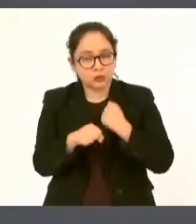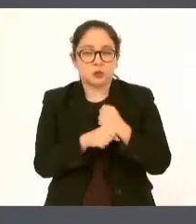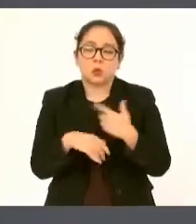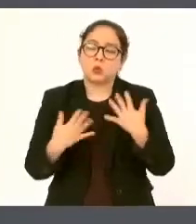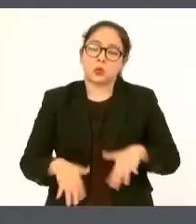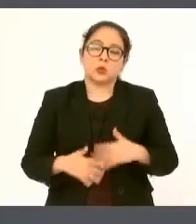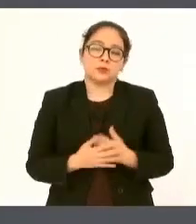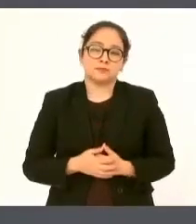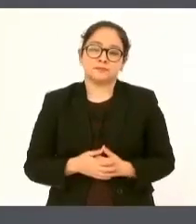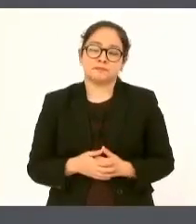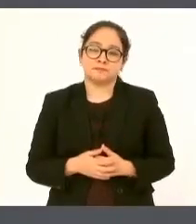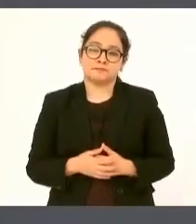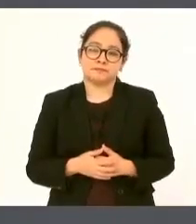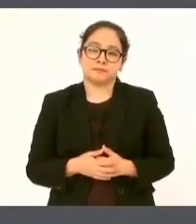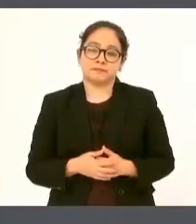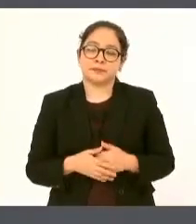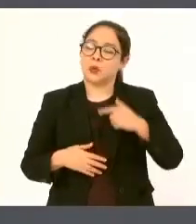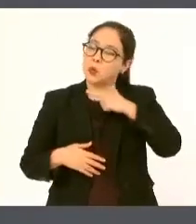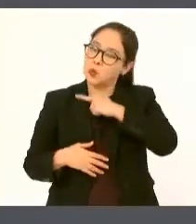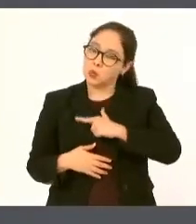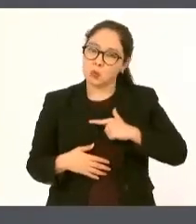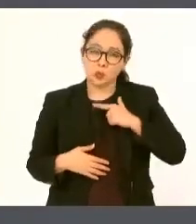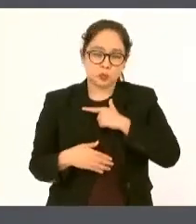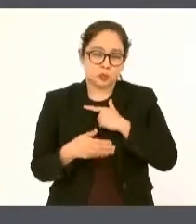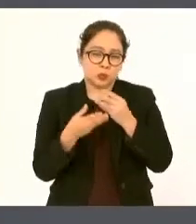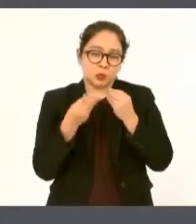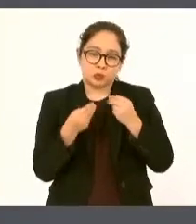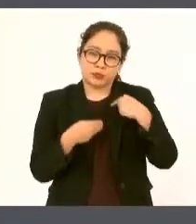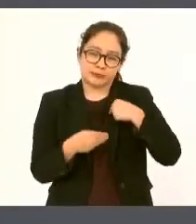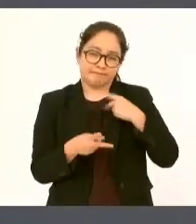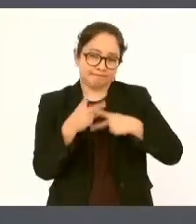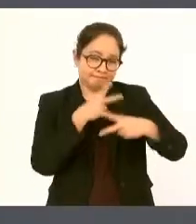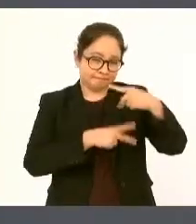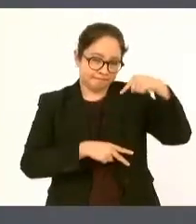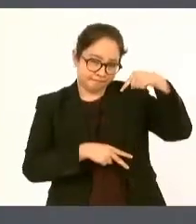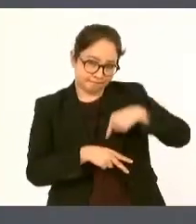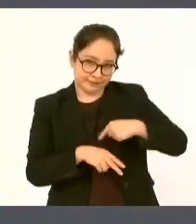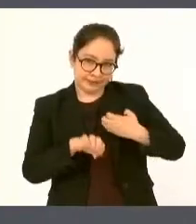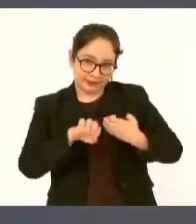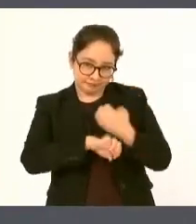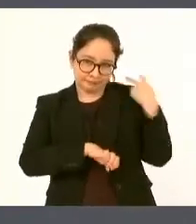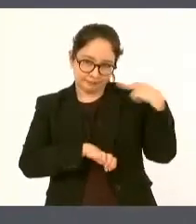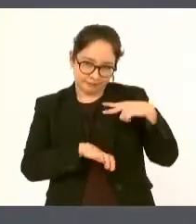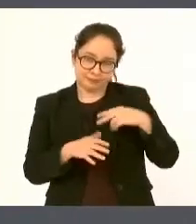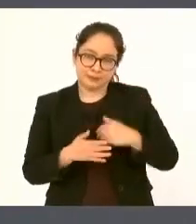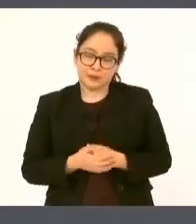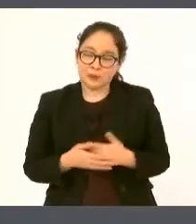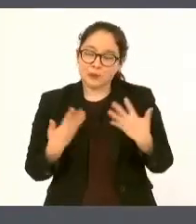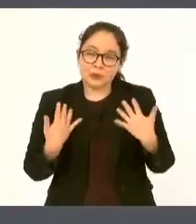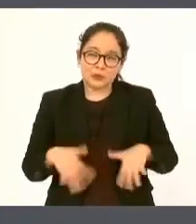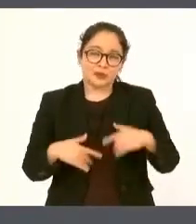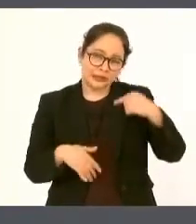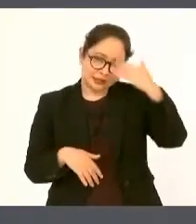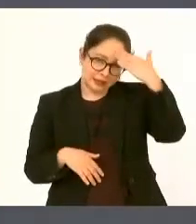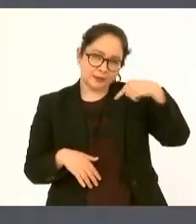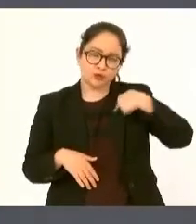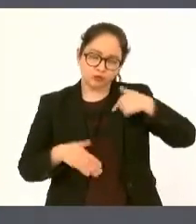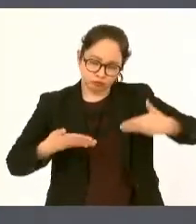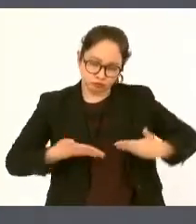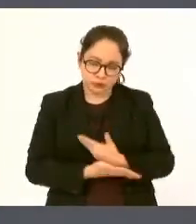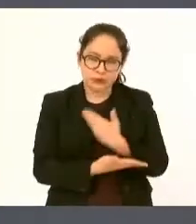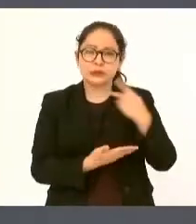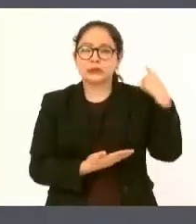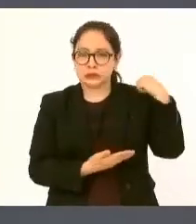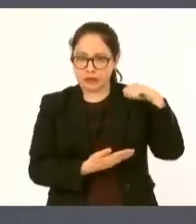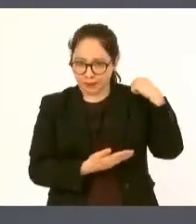mi estado yo nací en Tabasco pero como saben de aquí era mi